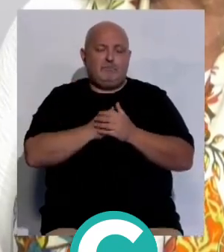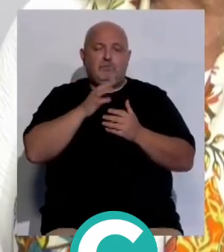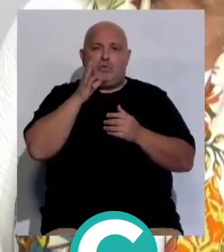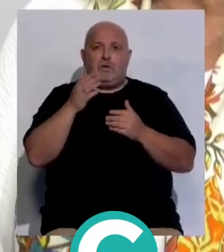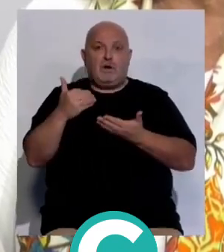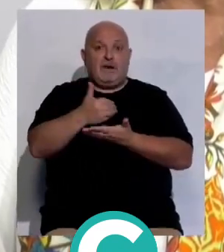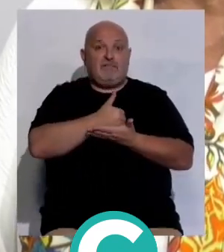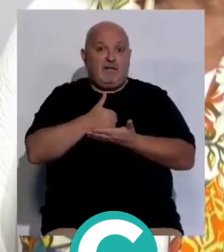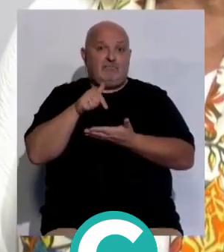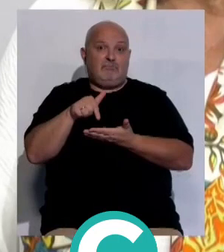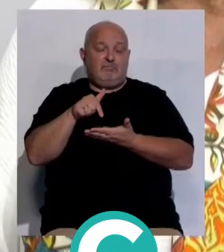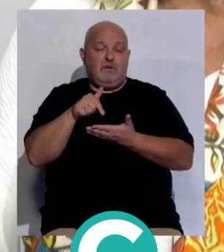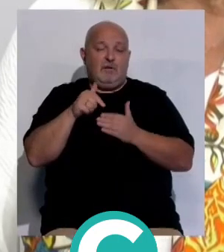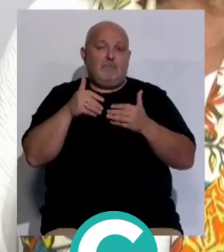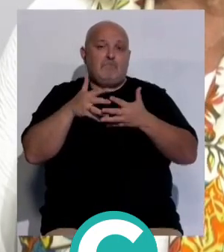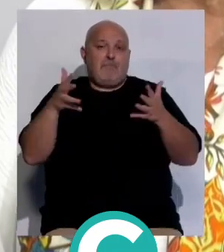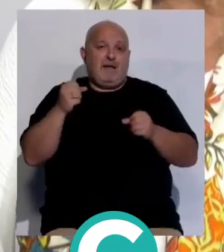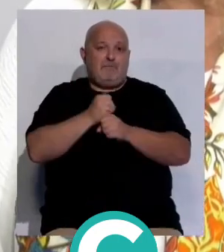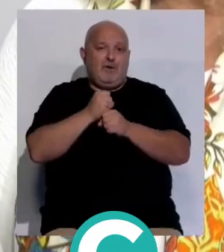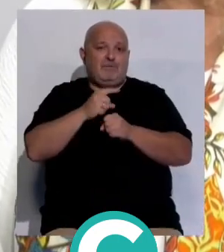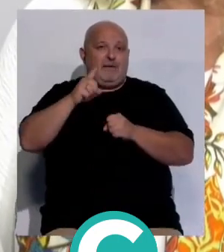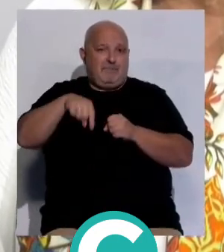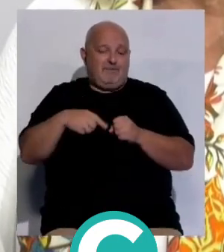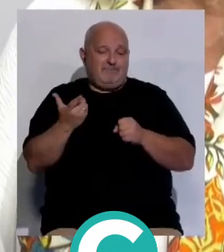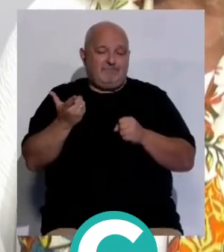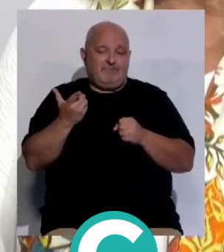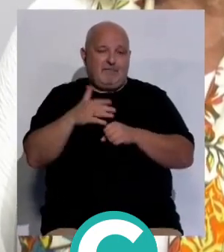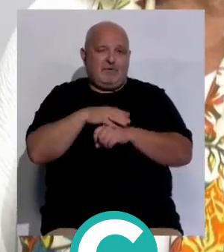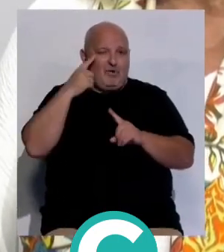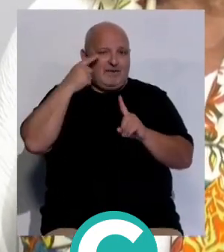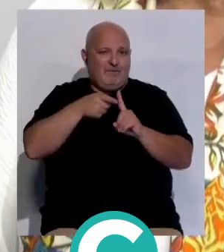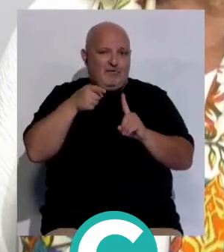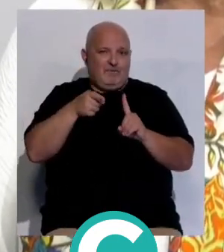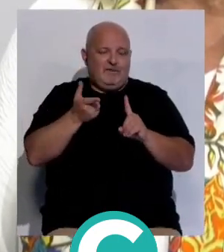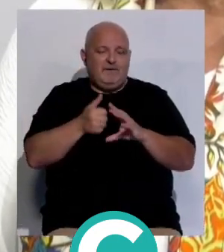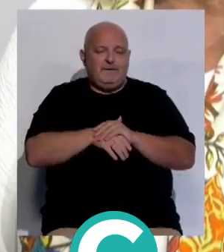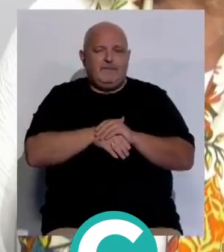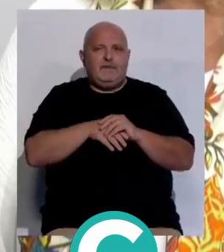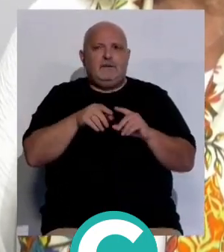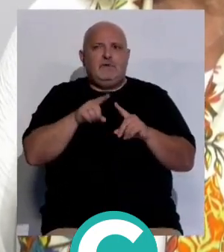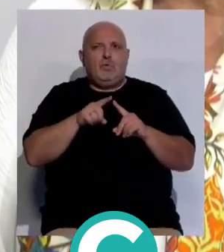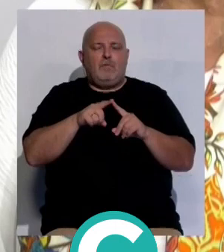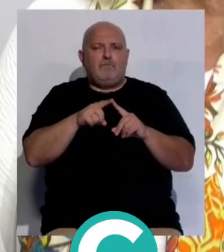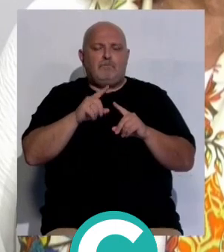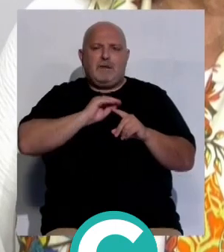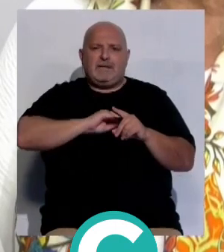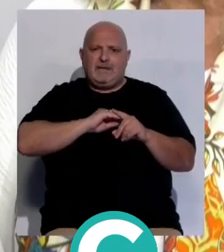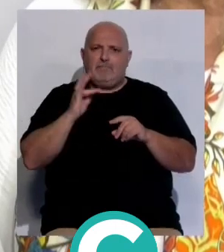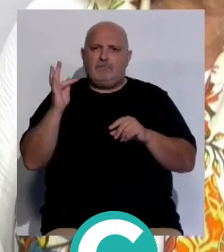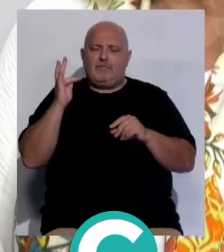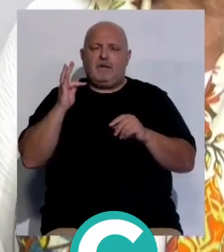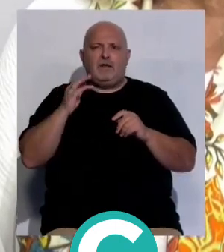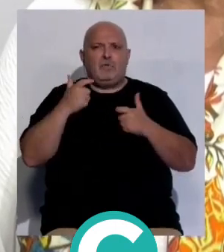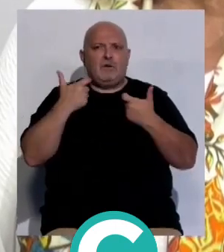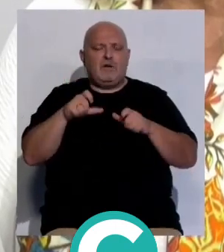si hay mayor rentabilidad hay mayor creación de empleo que es lo ejecutivo de todas las administraciones. Por lo tanto, tenemos unas altas expectativas, el